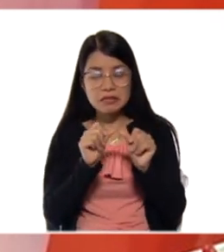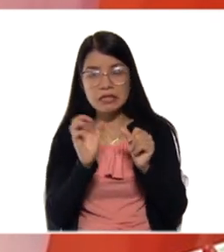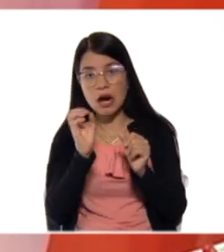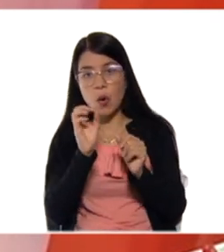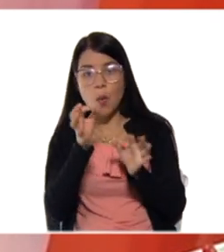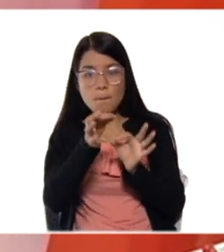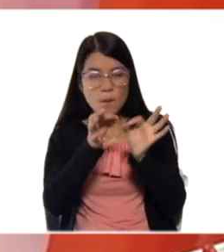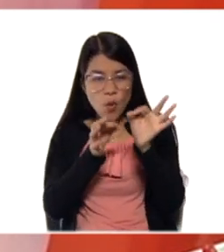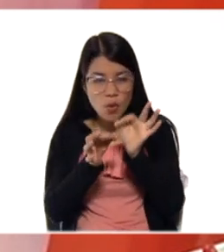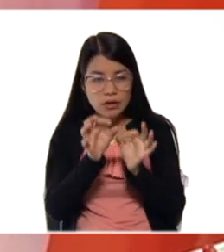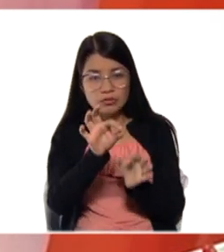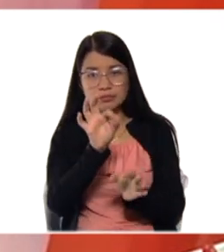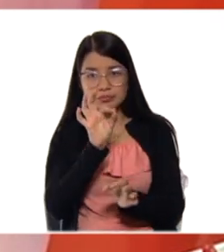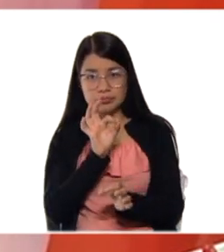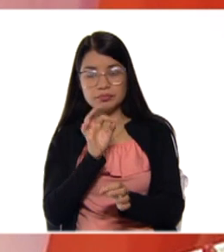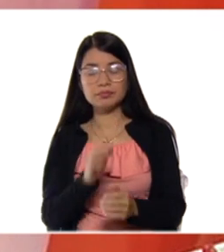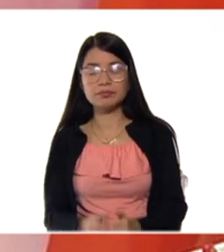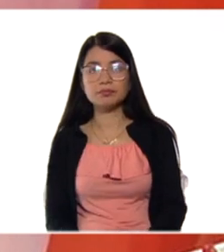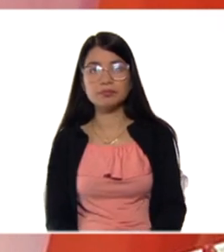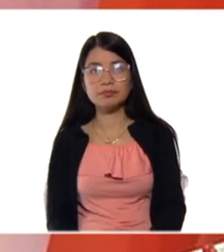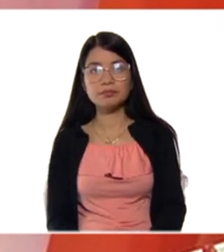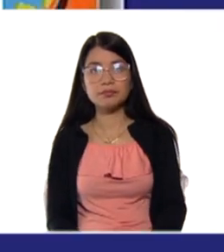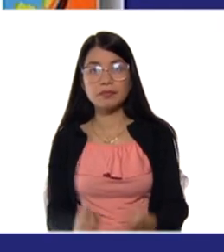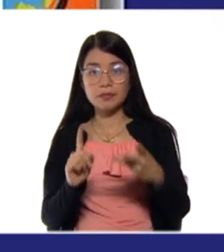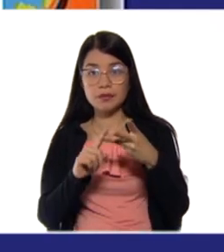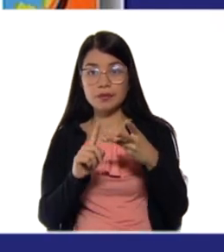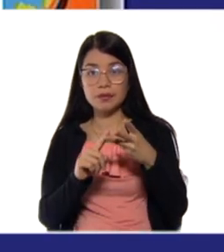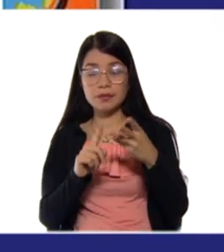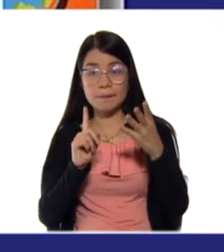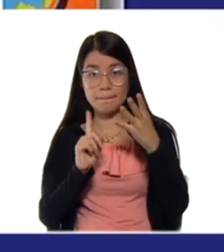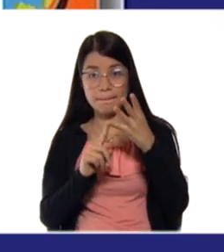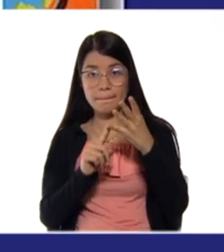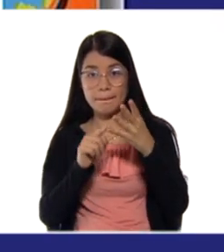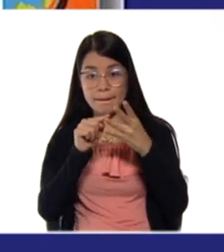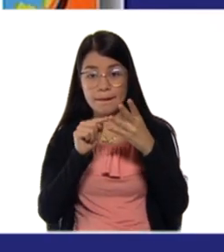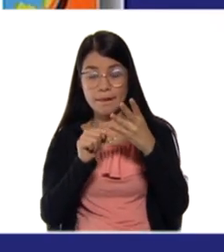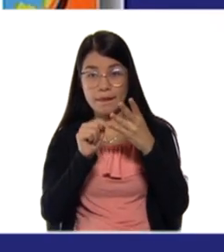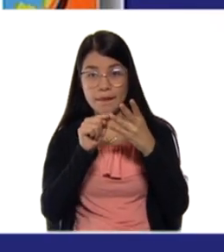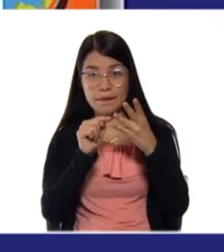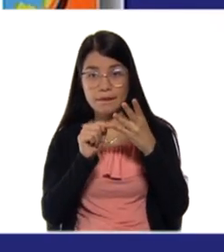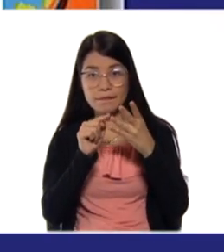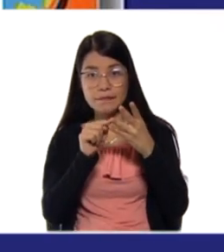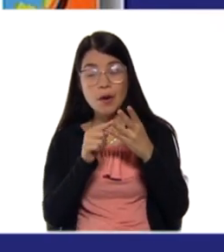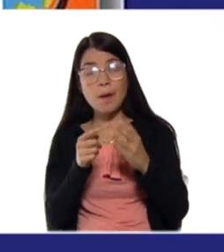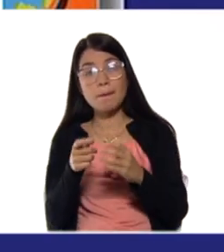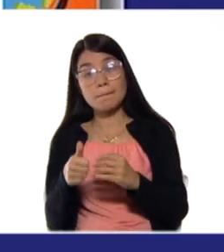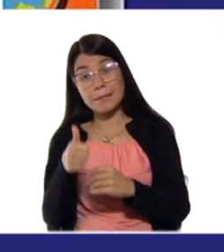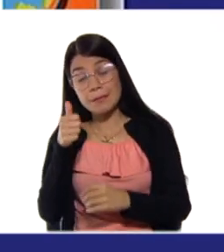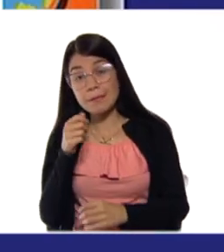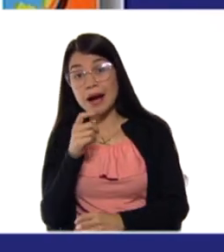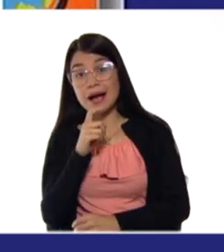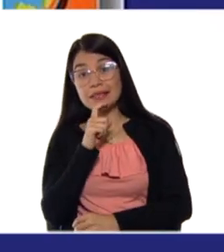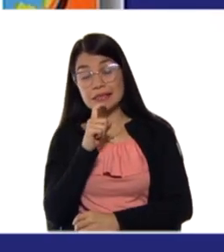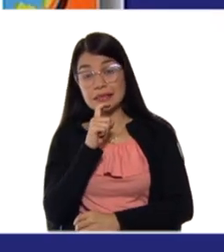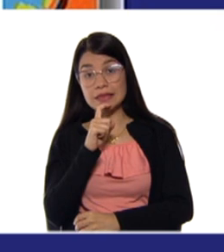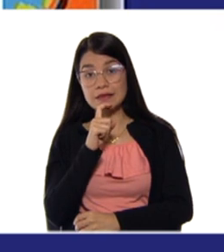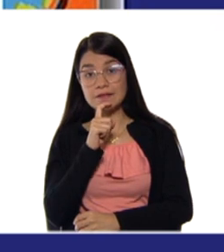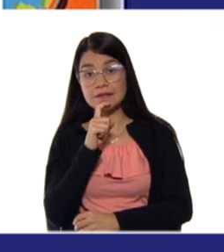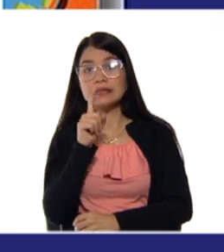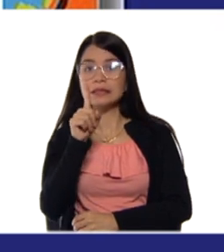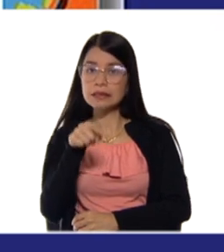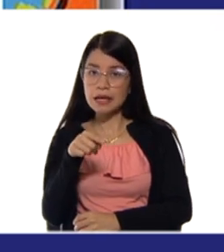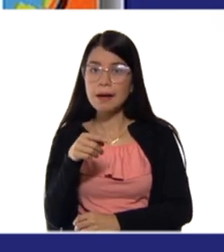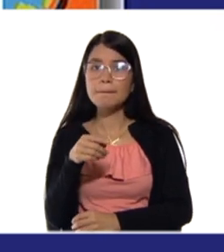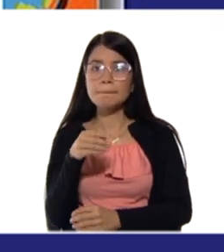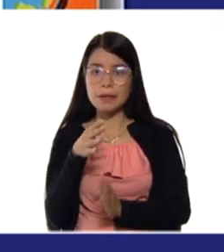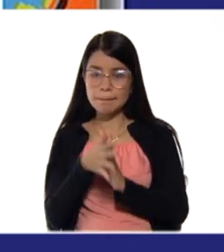molécula. Reacciones de esterificación y reacciones de combustión, que son un poco más complejas, también se dan en la